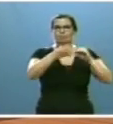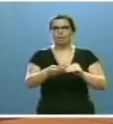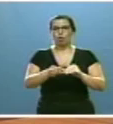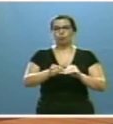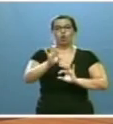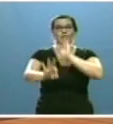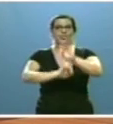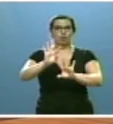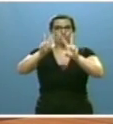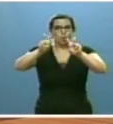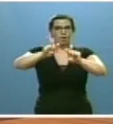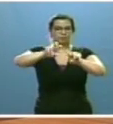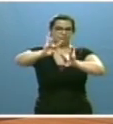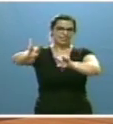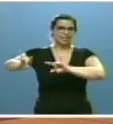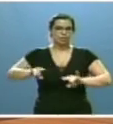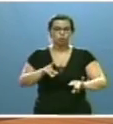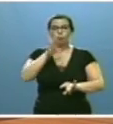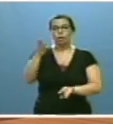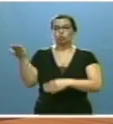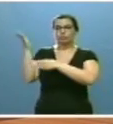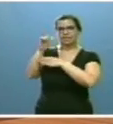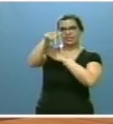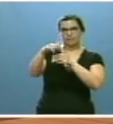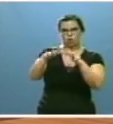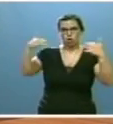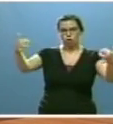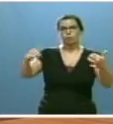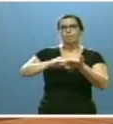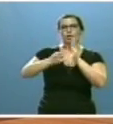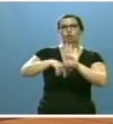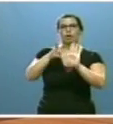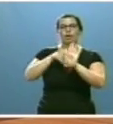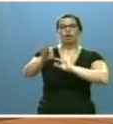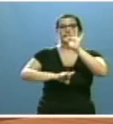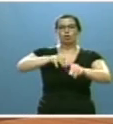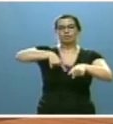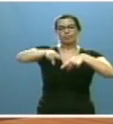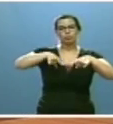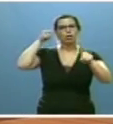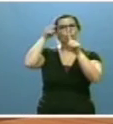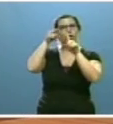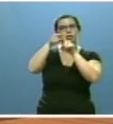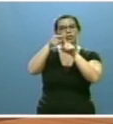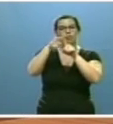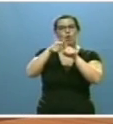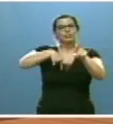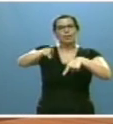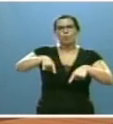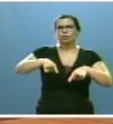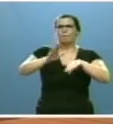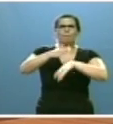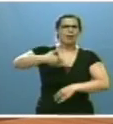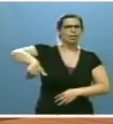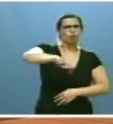y remitiremos para ello a las Cortes un proyecto de ley de ordenación del transporte dirigido a garantizar un transporte universal y de